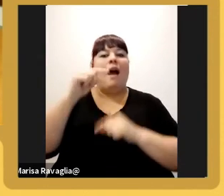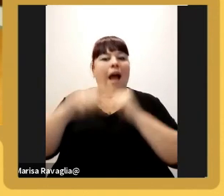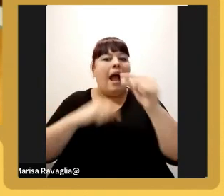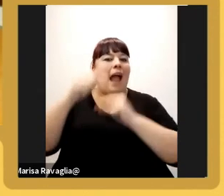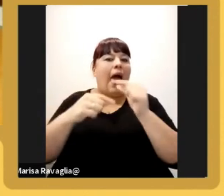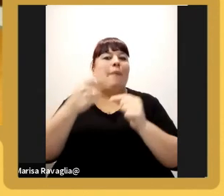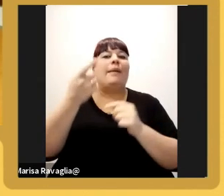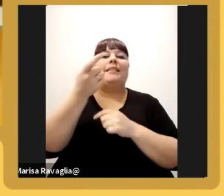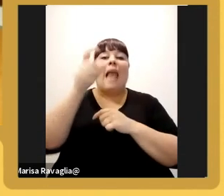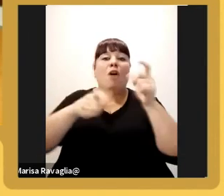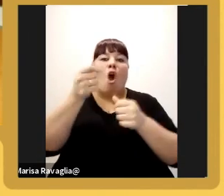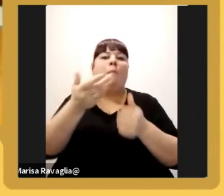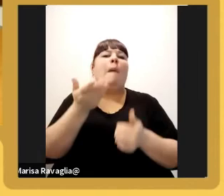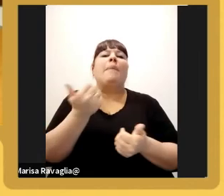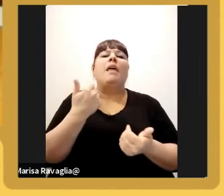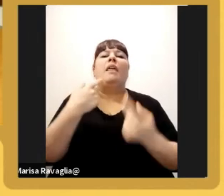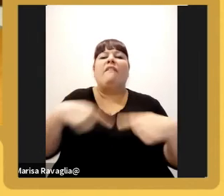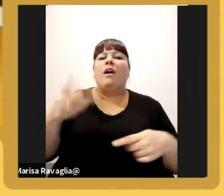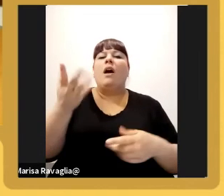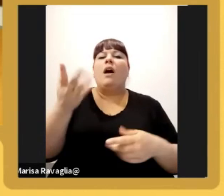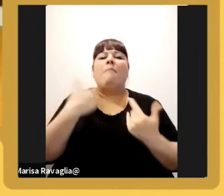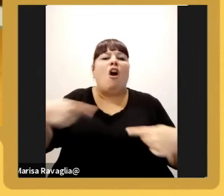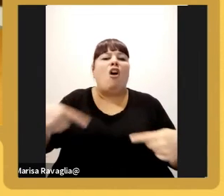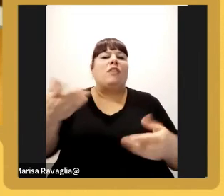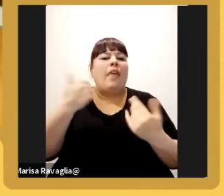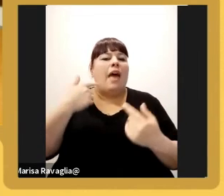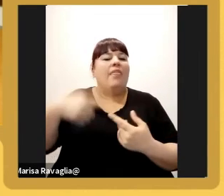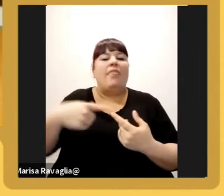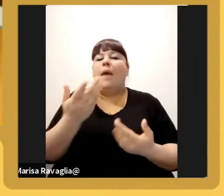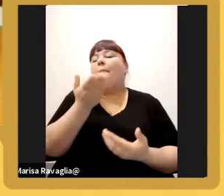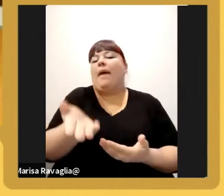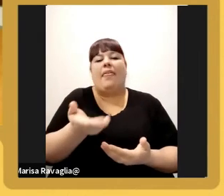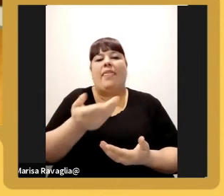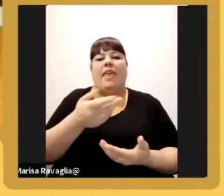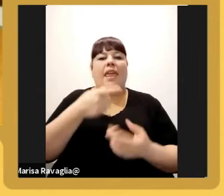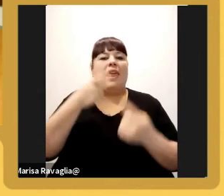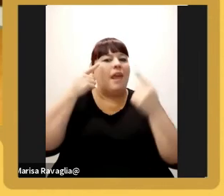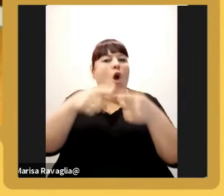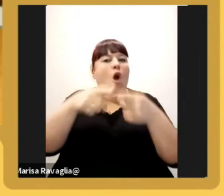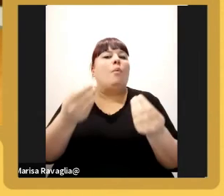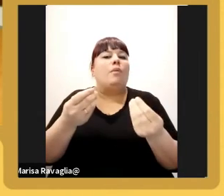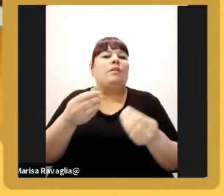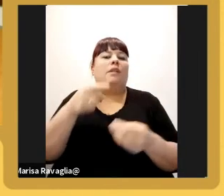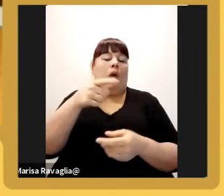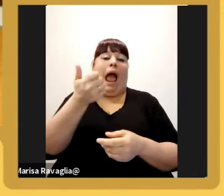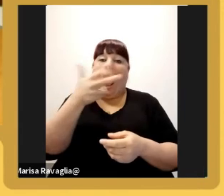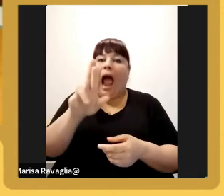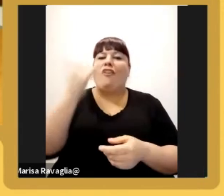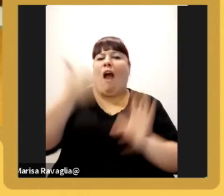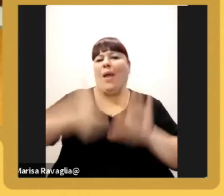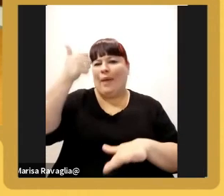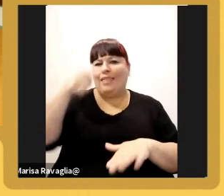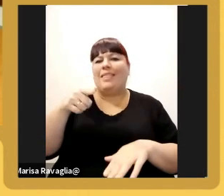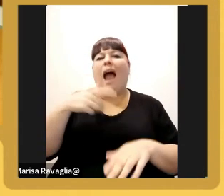demandante mucho más exigente donde te va a exigir la trazabilidad en eso hardcore tiene ventajas porque como te